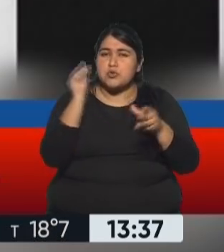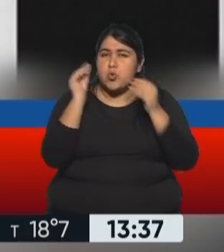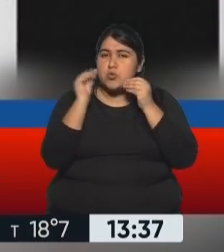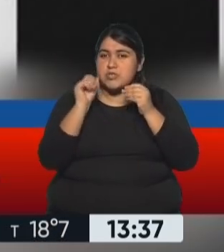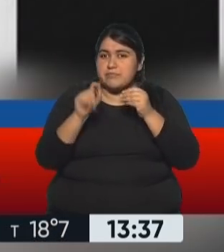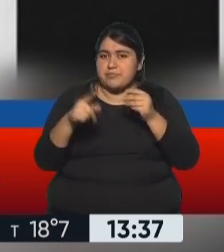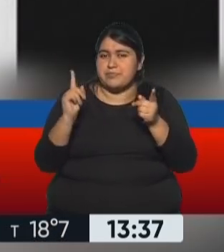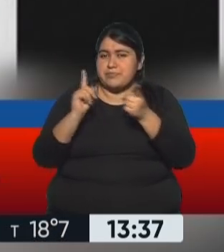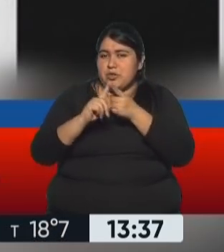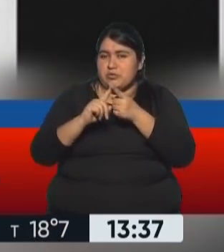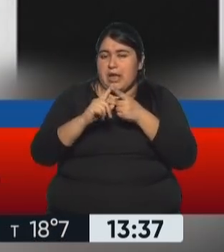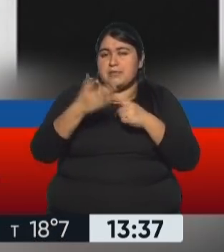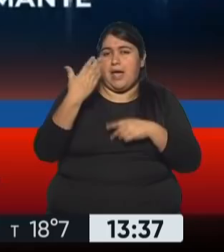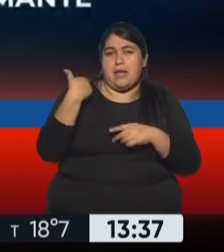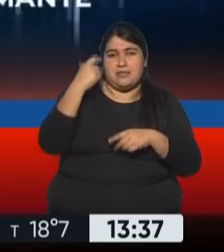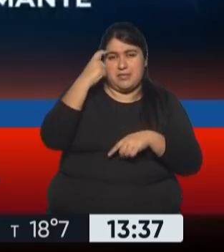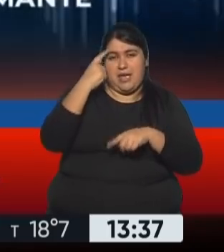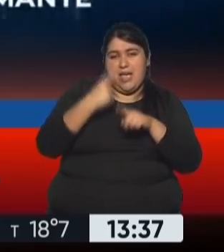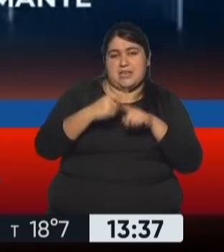suyas con un general retirado.